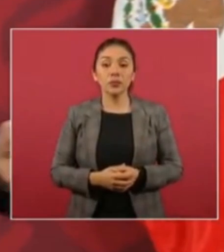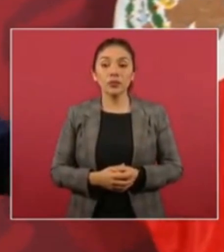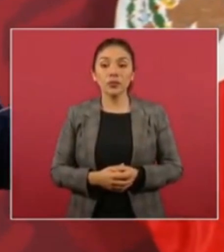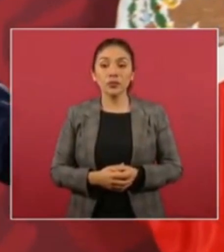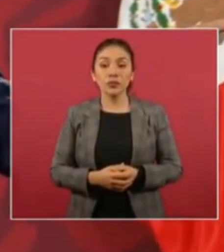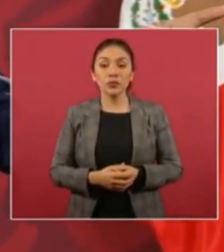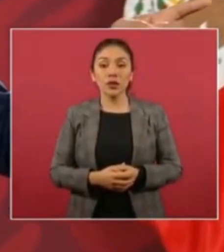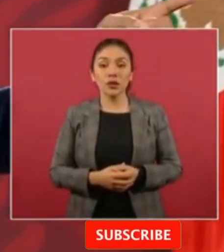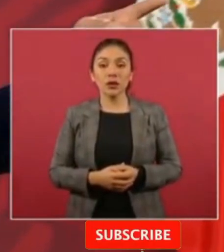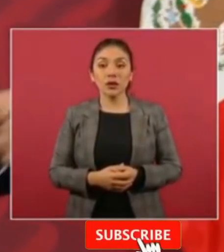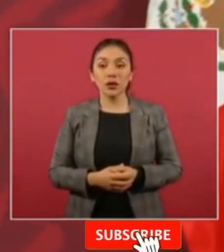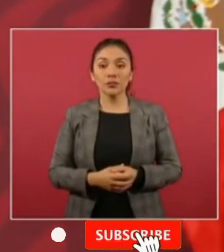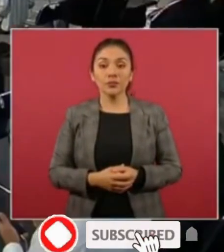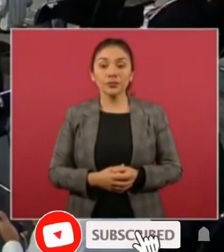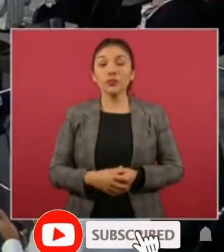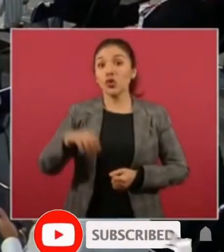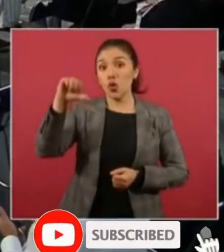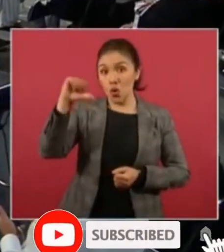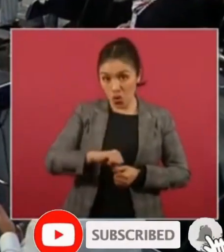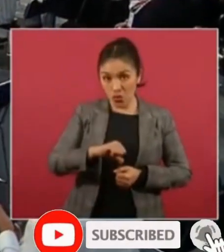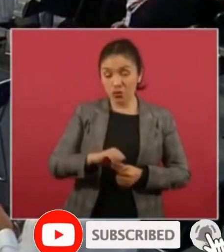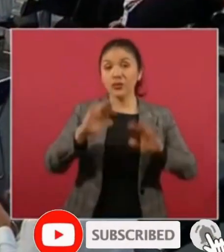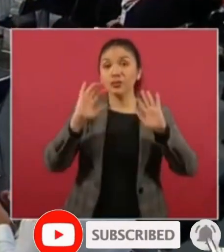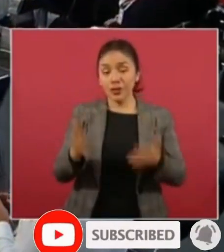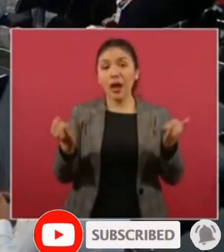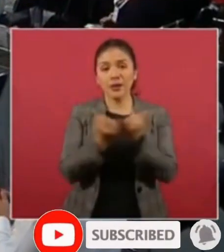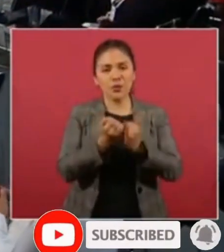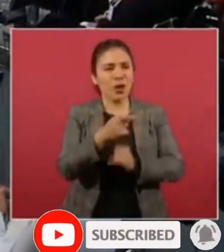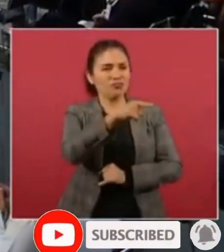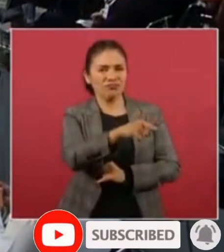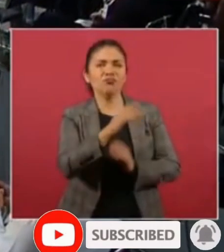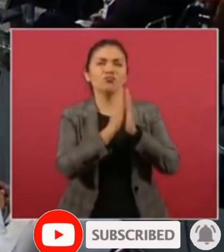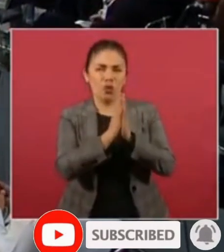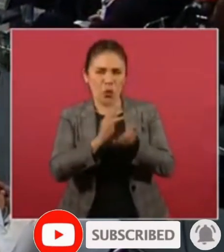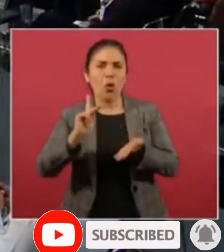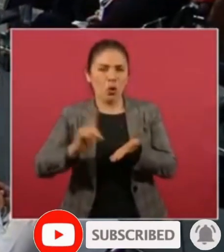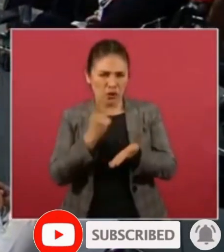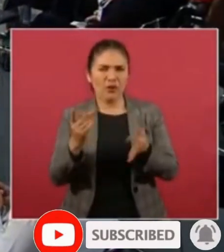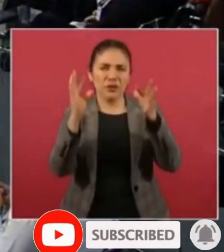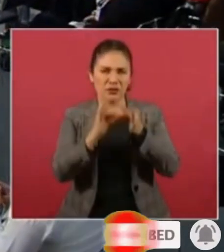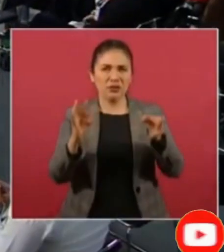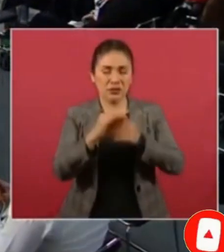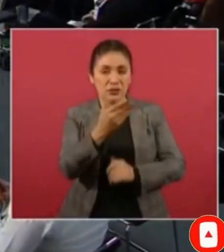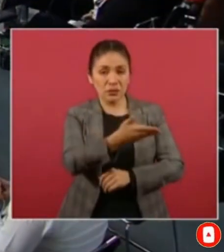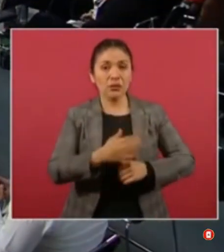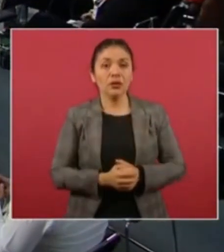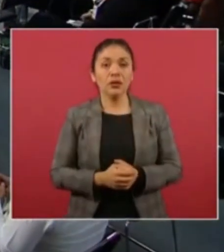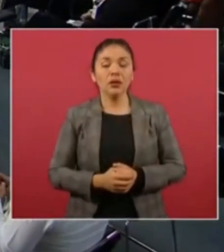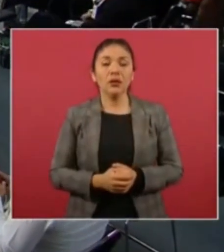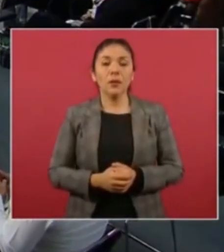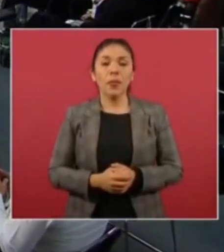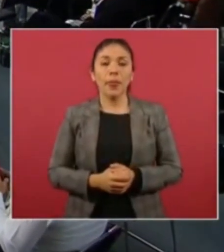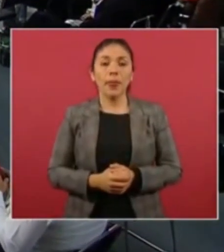Hoy, acaba de informar y te pido que vuelvas a hacerlo, de cómo